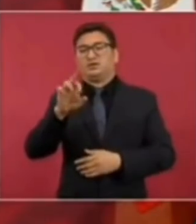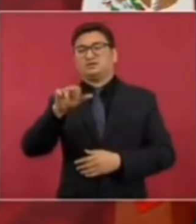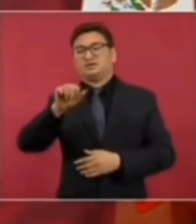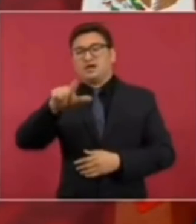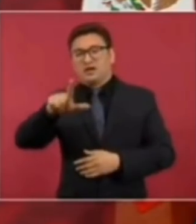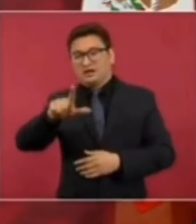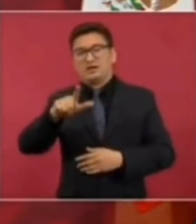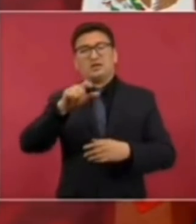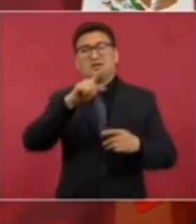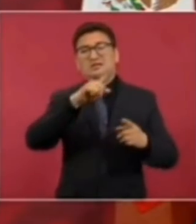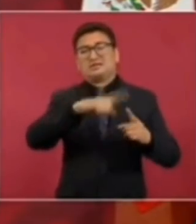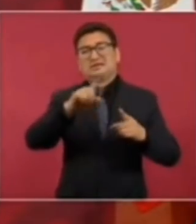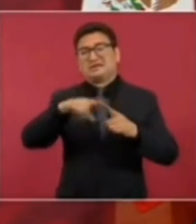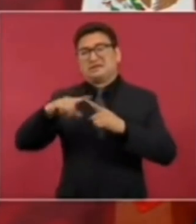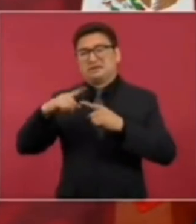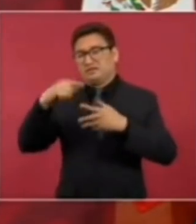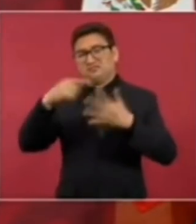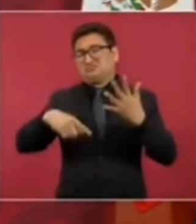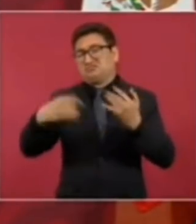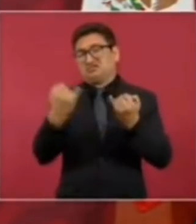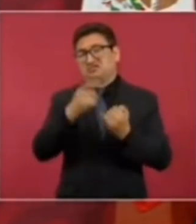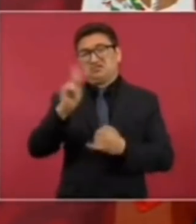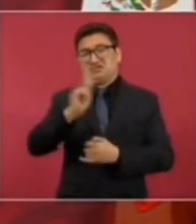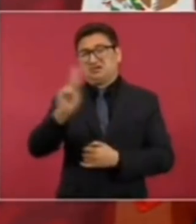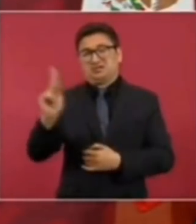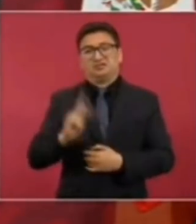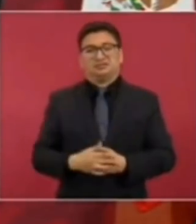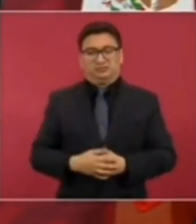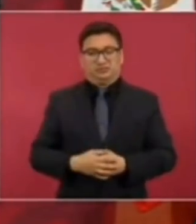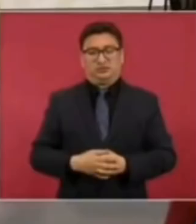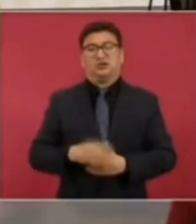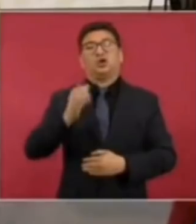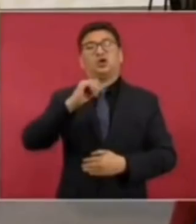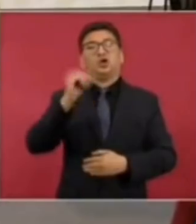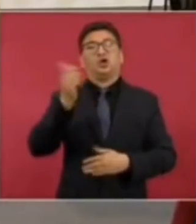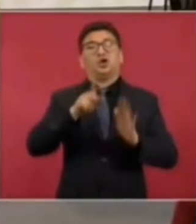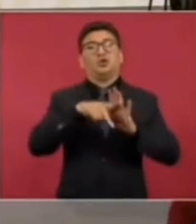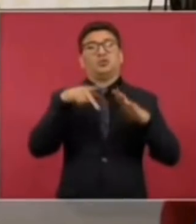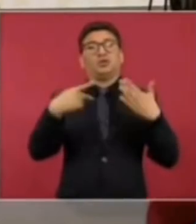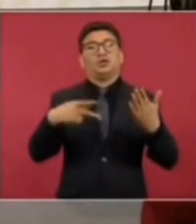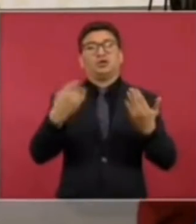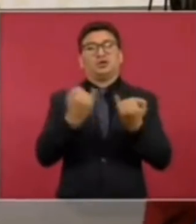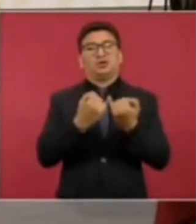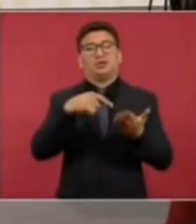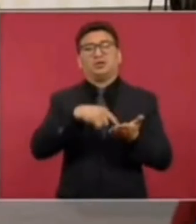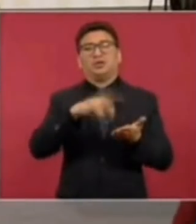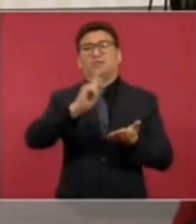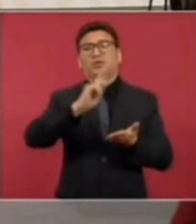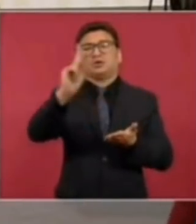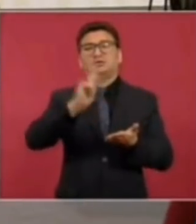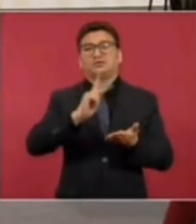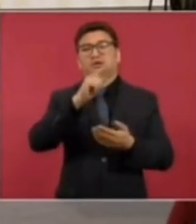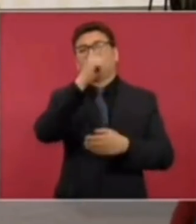etcétera, más los periódicos de